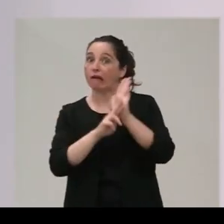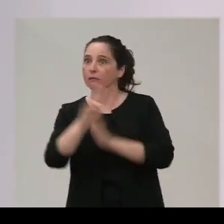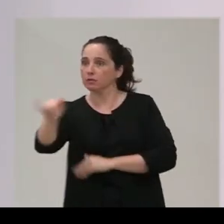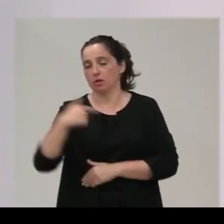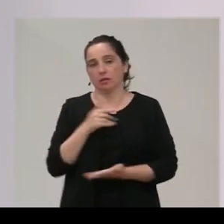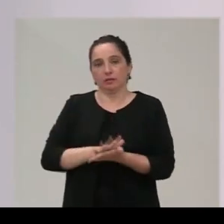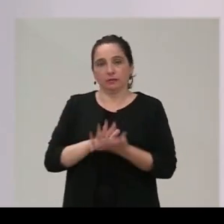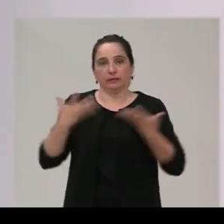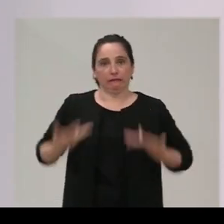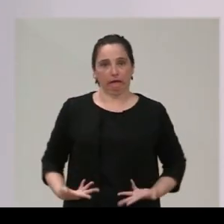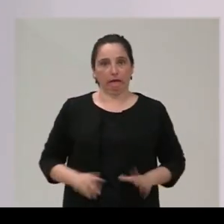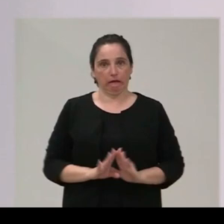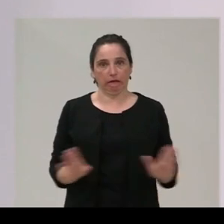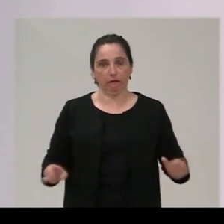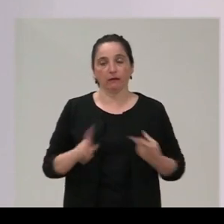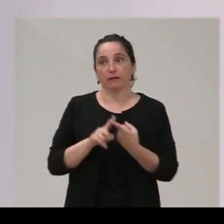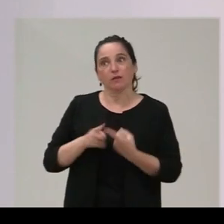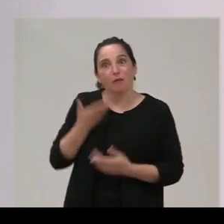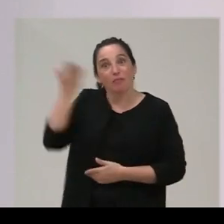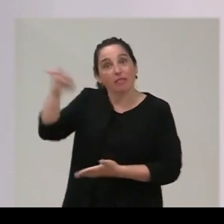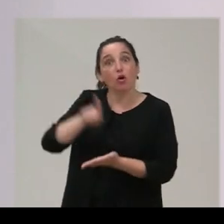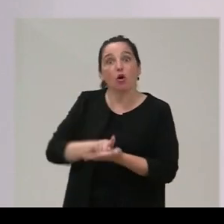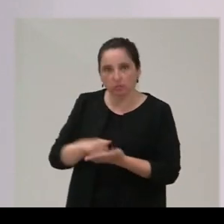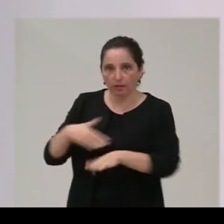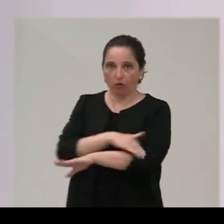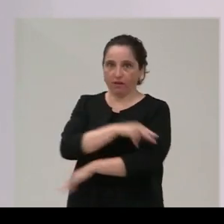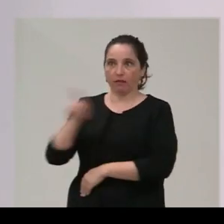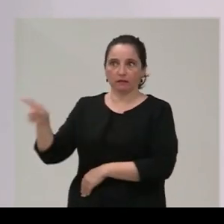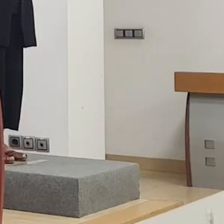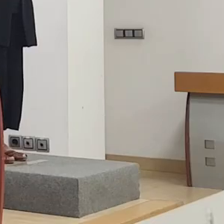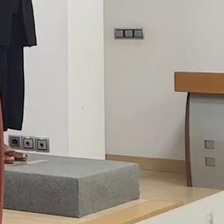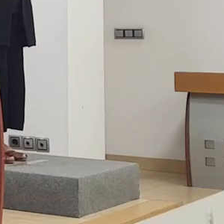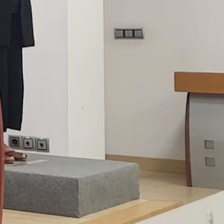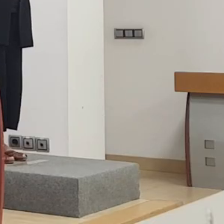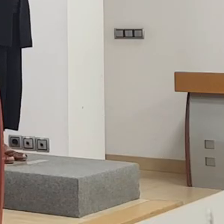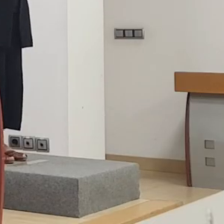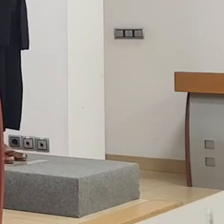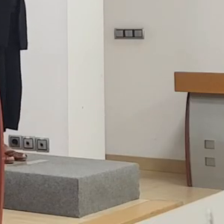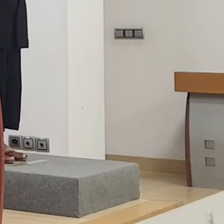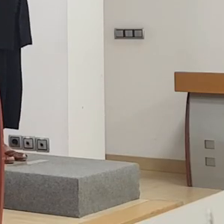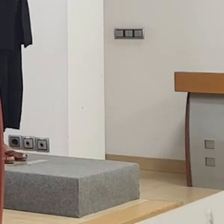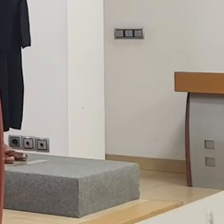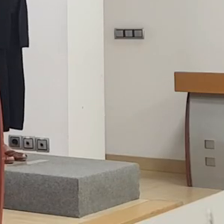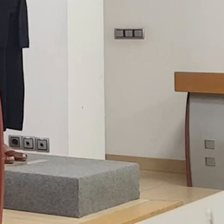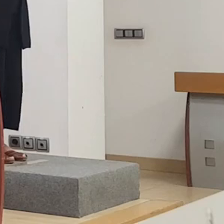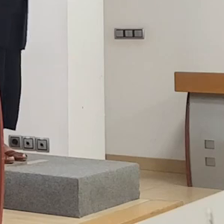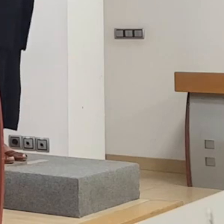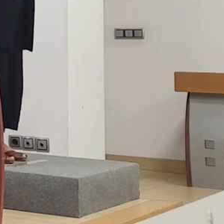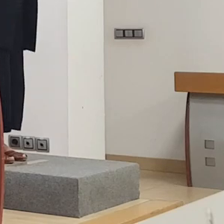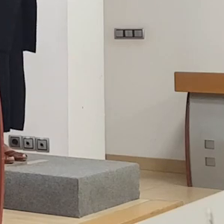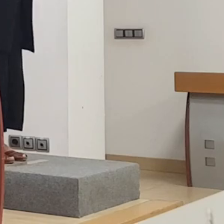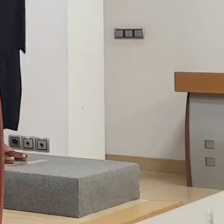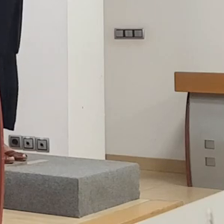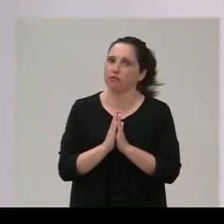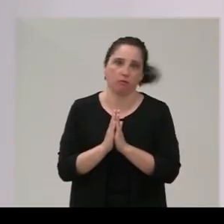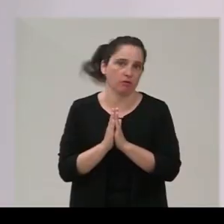estar solucionado en donde le he vuelto a pedir y por la cara que me pone creo que sí que la palabra Santander por Dios por